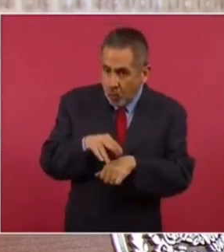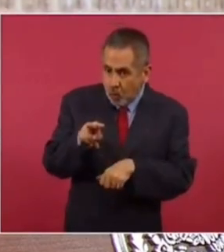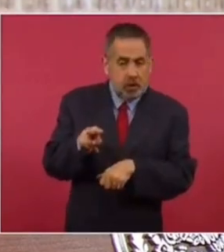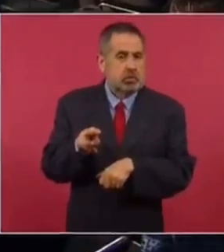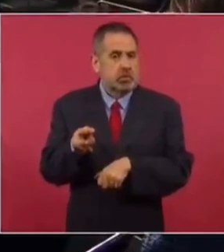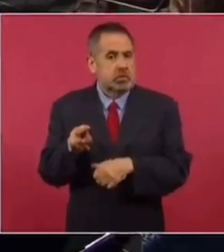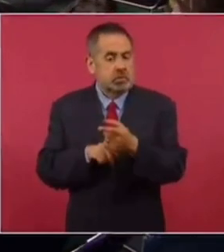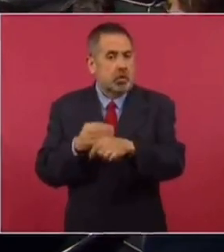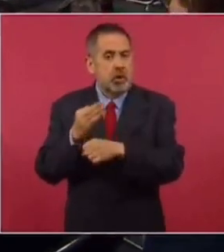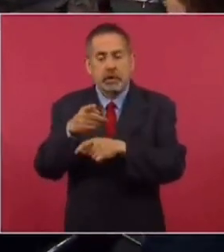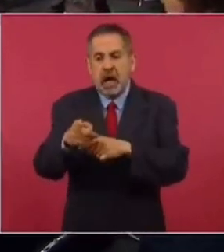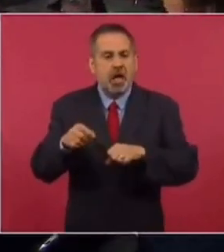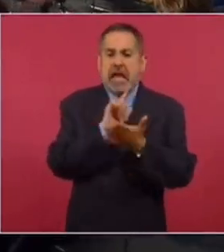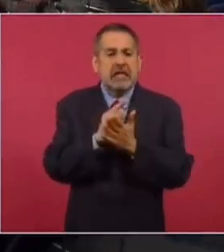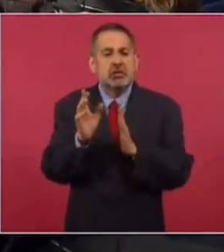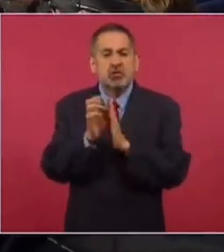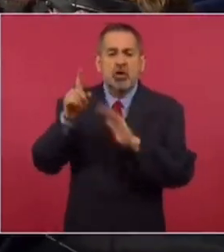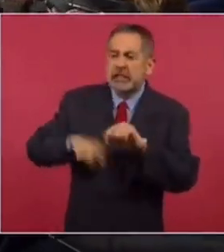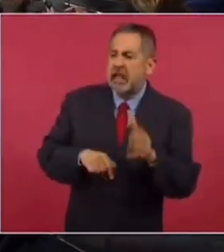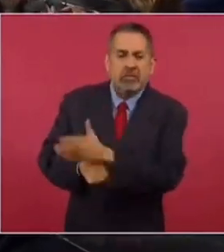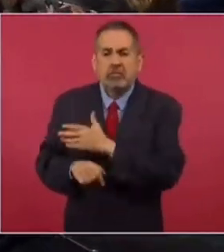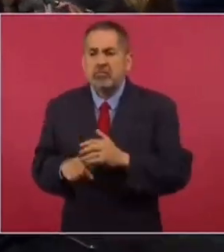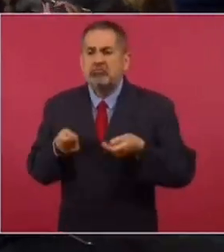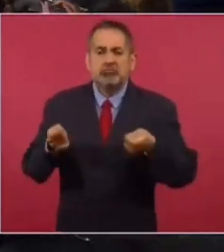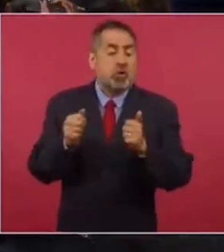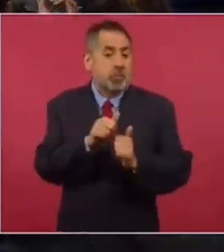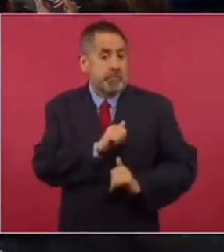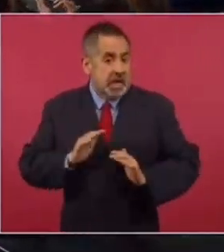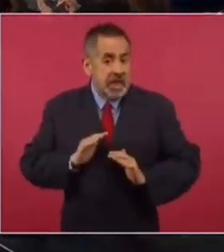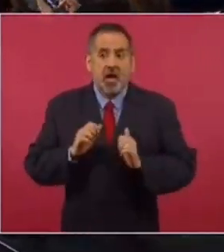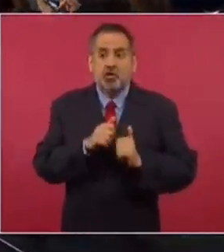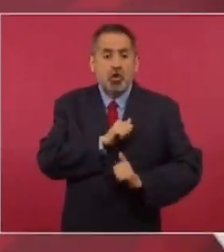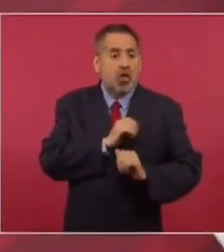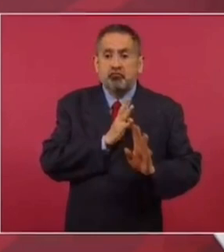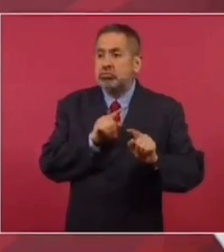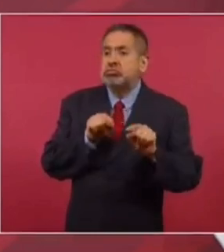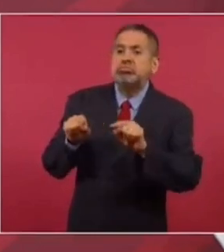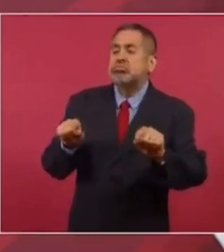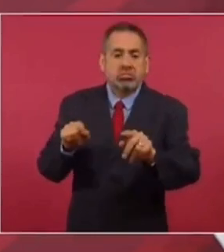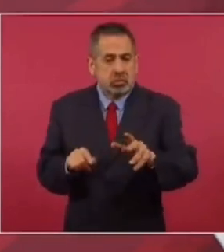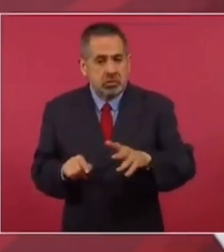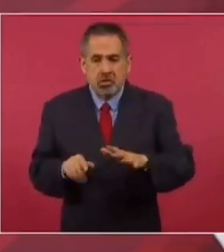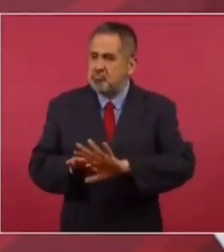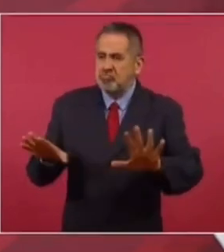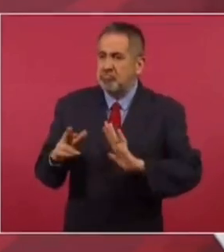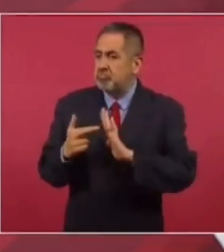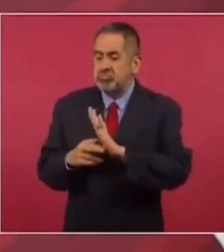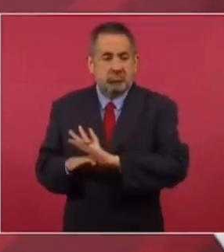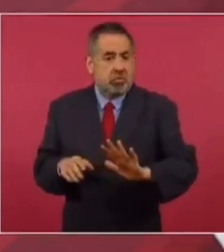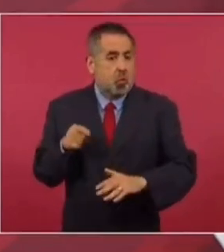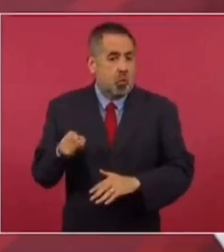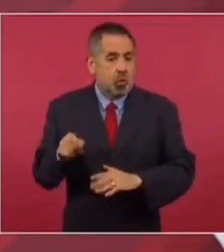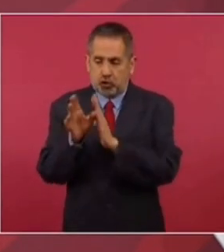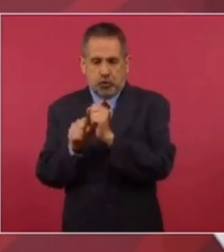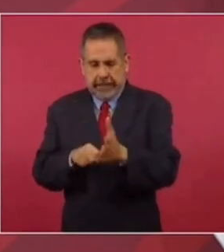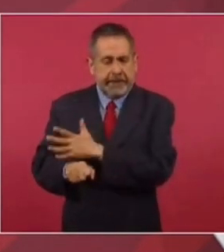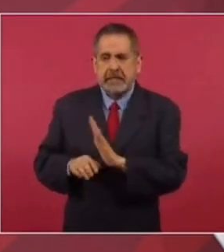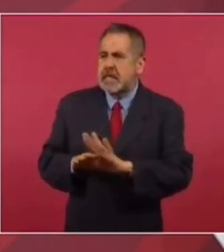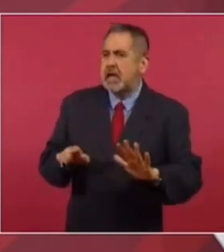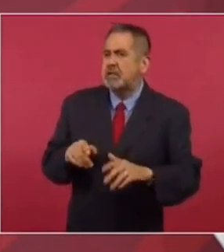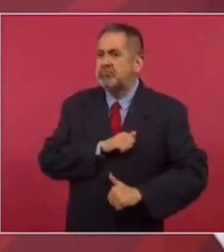un estado de sitio con militares y con soldados que impiden el que